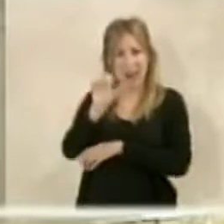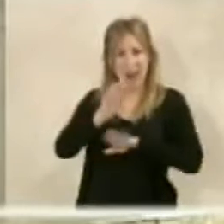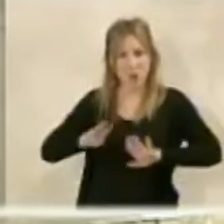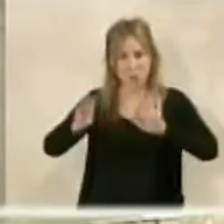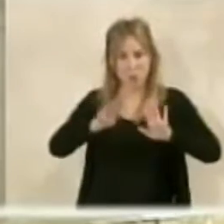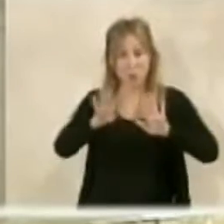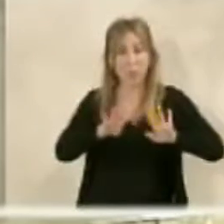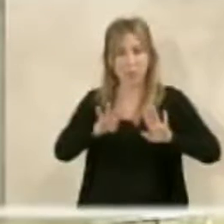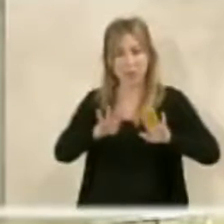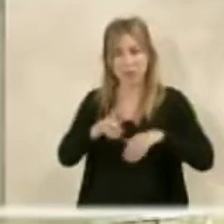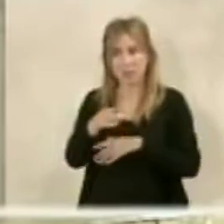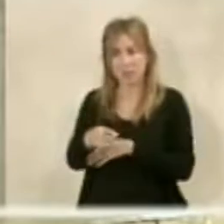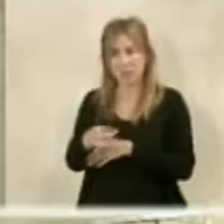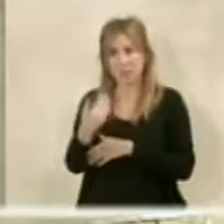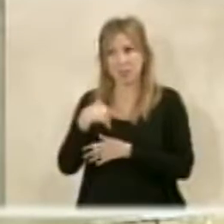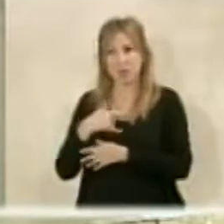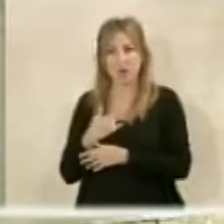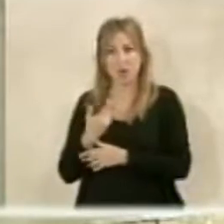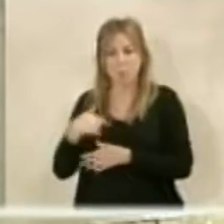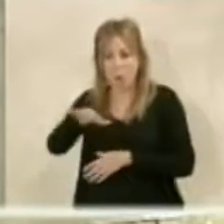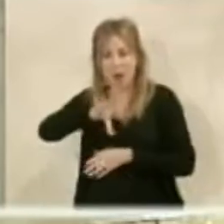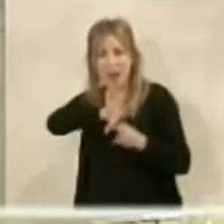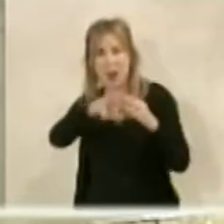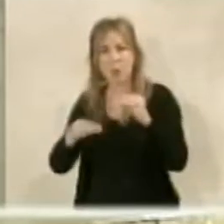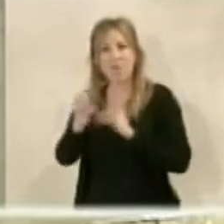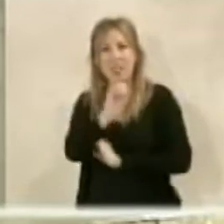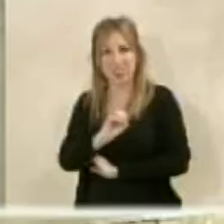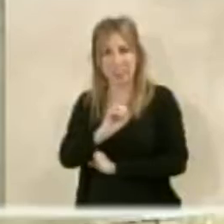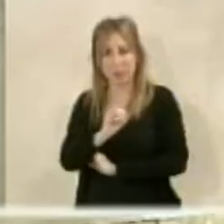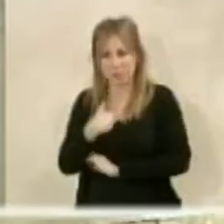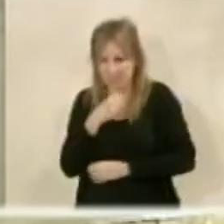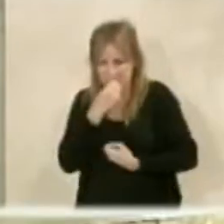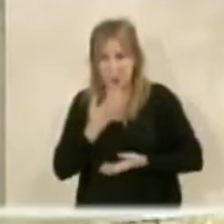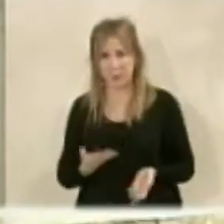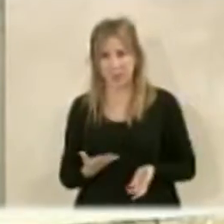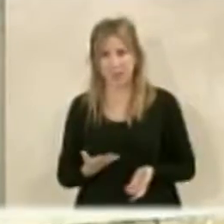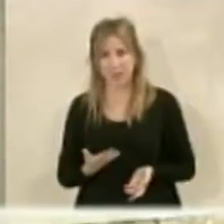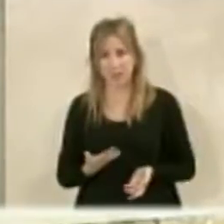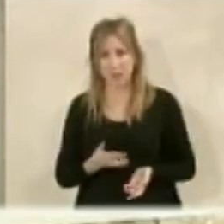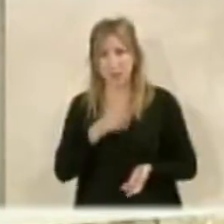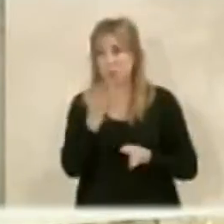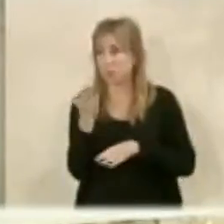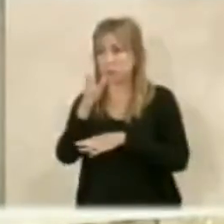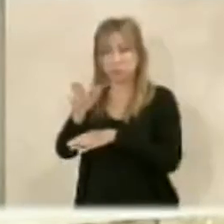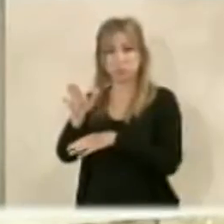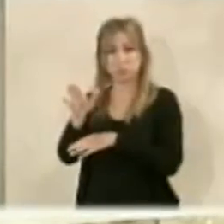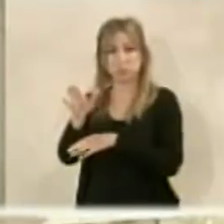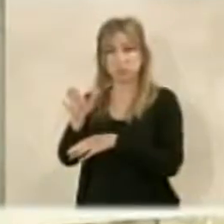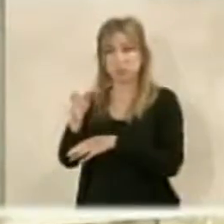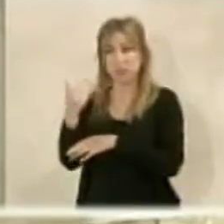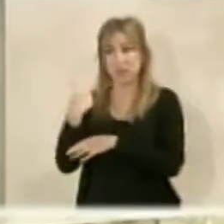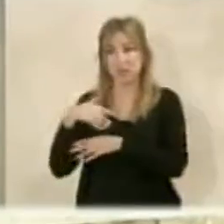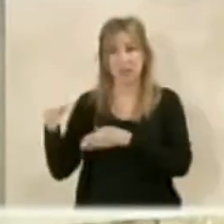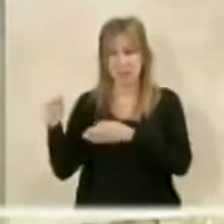que es identificada como la cueva C9. Y está muy bien, porque esta quizás sería, como